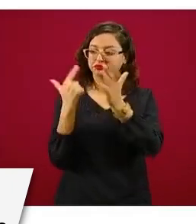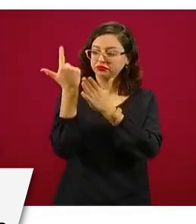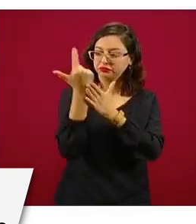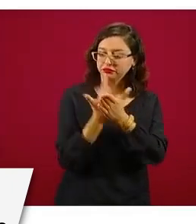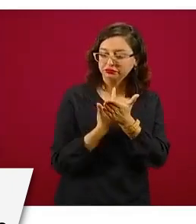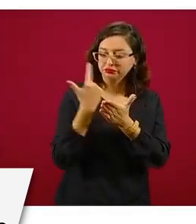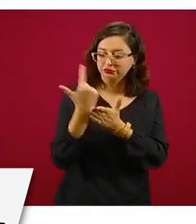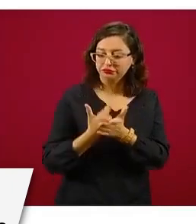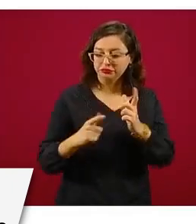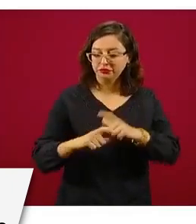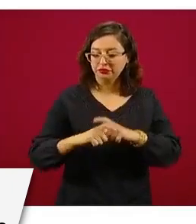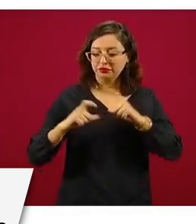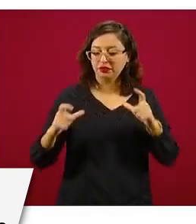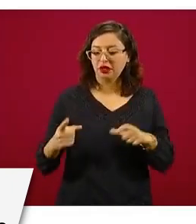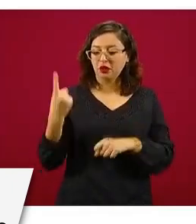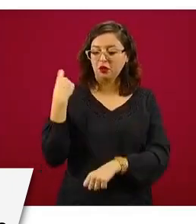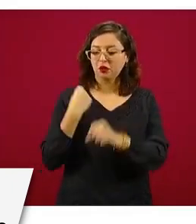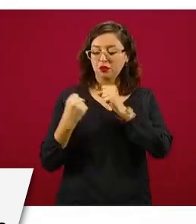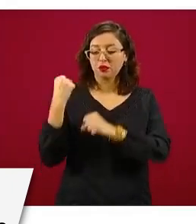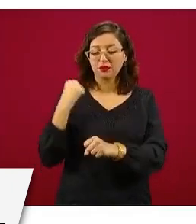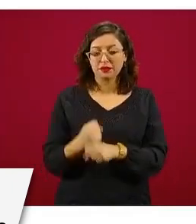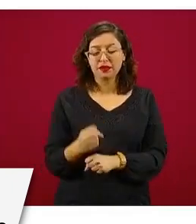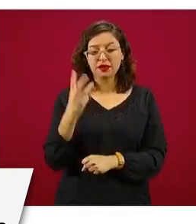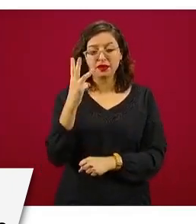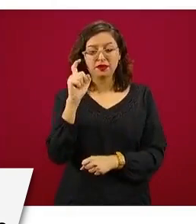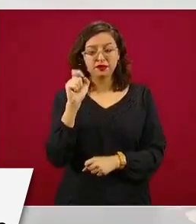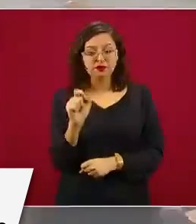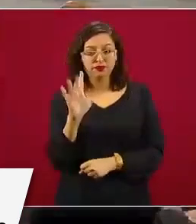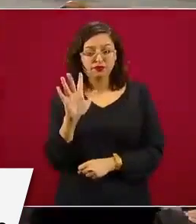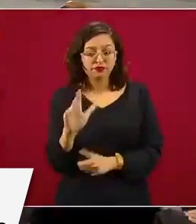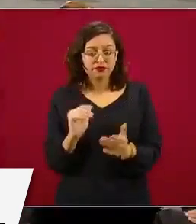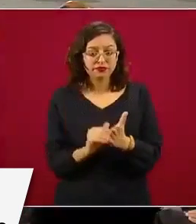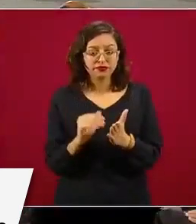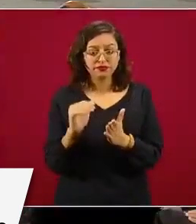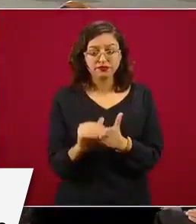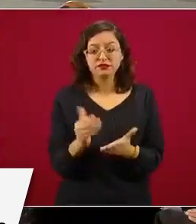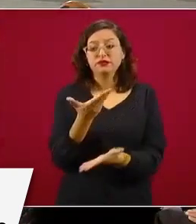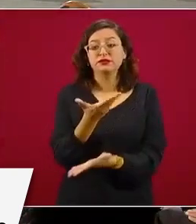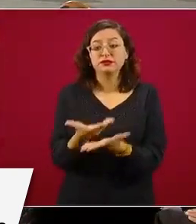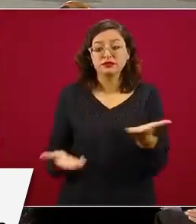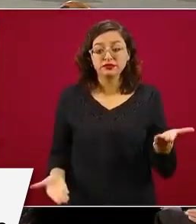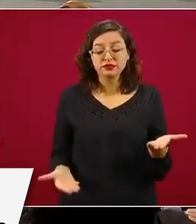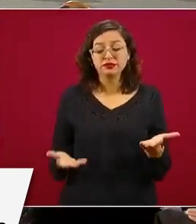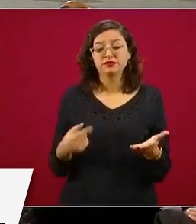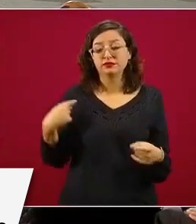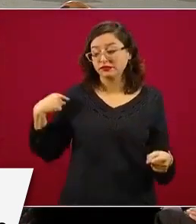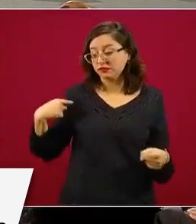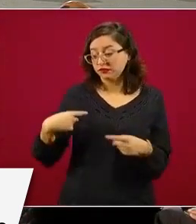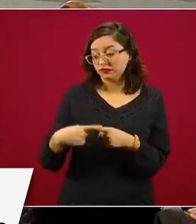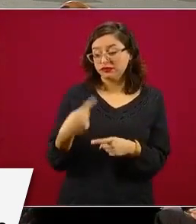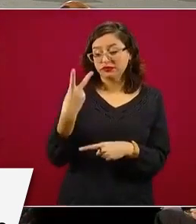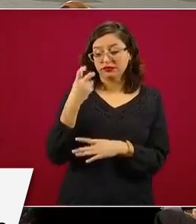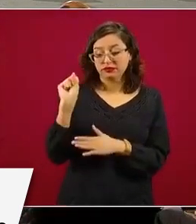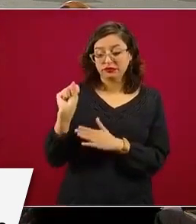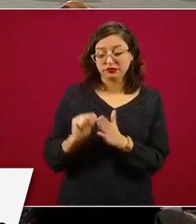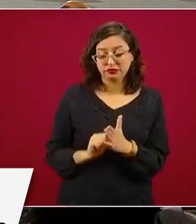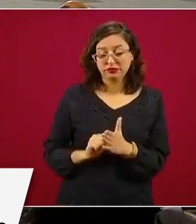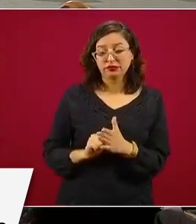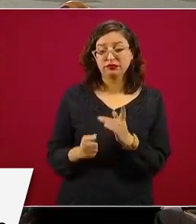El año pasado tuvimos 3.5 millones de becarios, este año en el primer bimestre